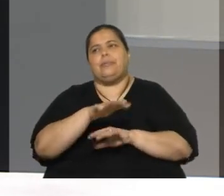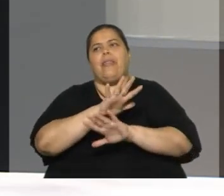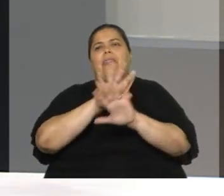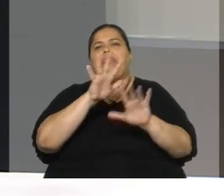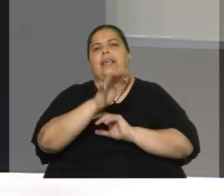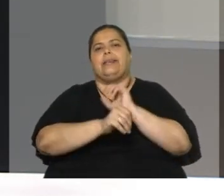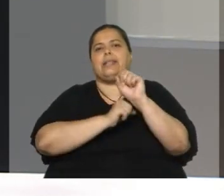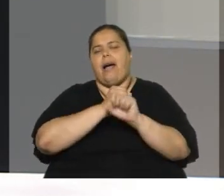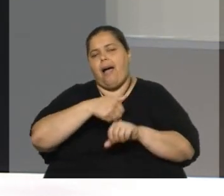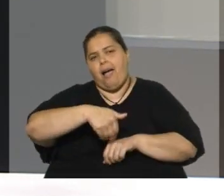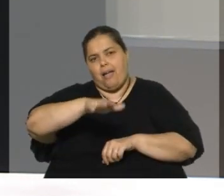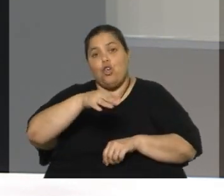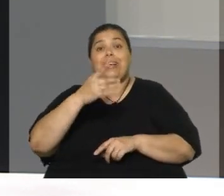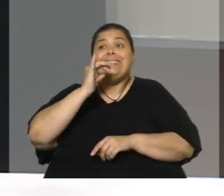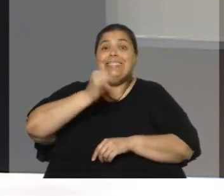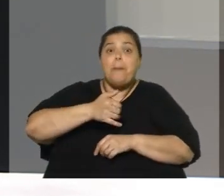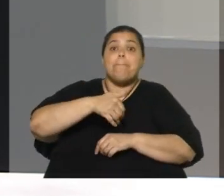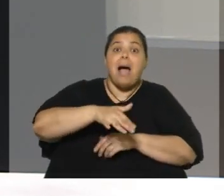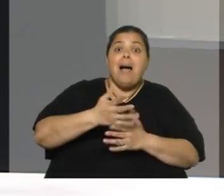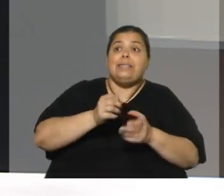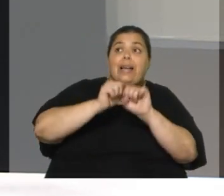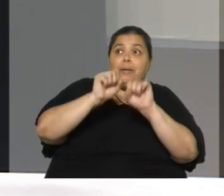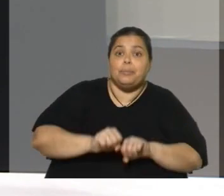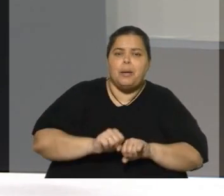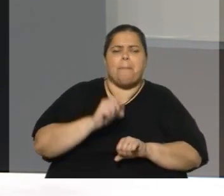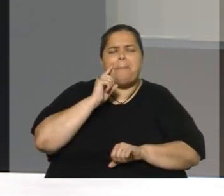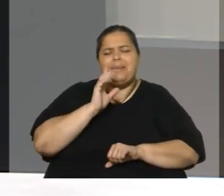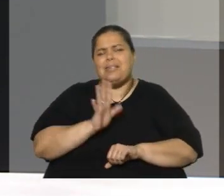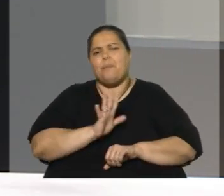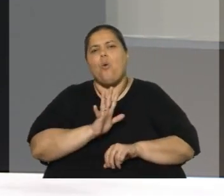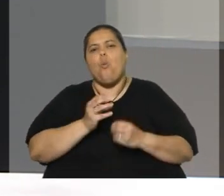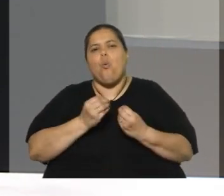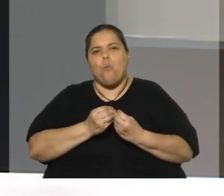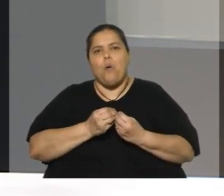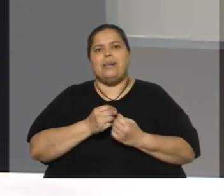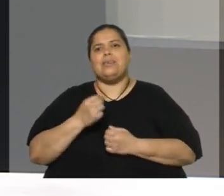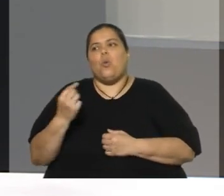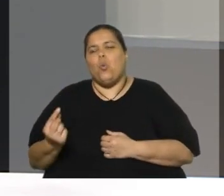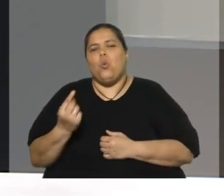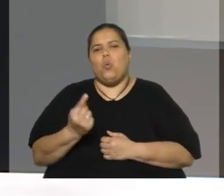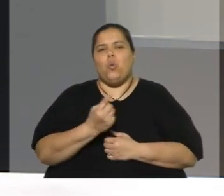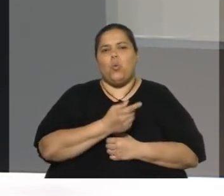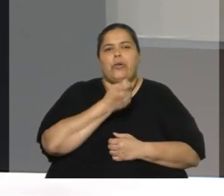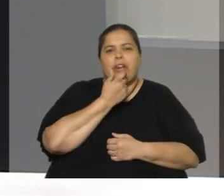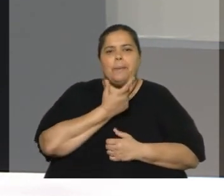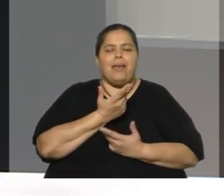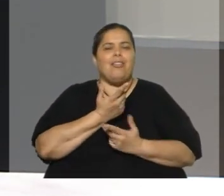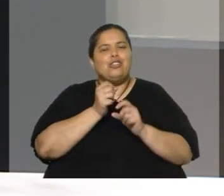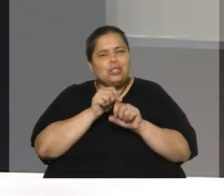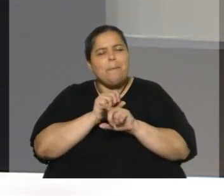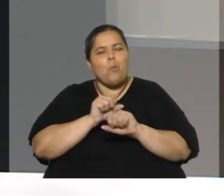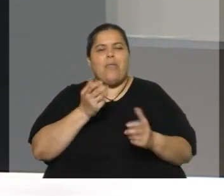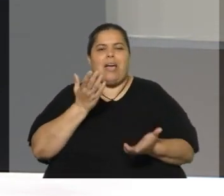Y si pasara, creemos que la magnitud de lo que puede pasar, porque aparte sería remedio por remedio, no es algo masivo, es algo que se puede